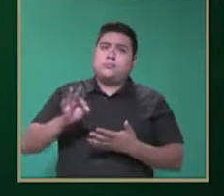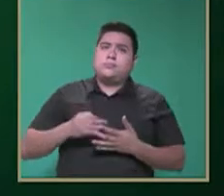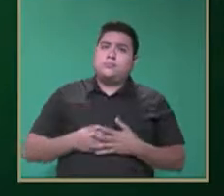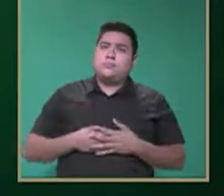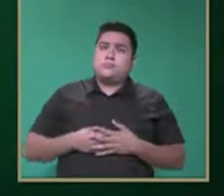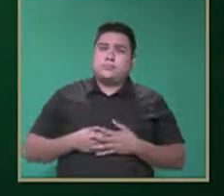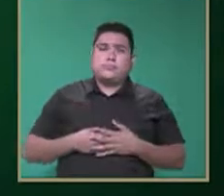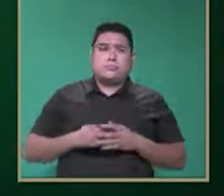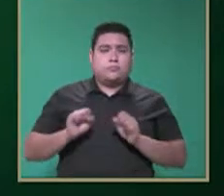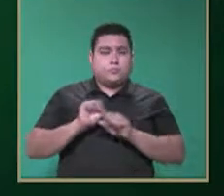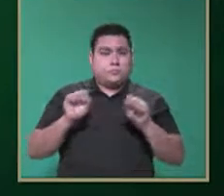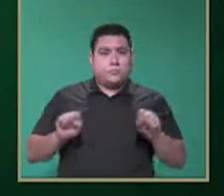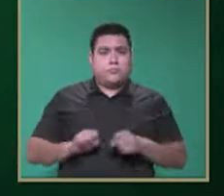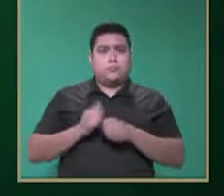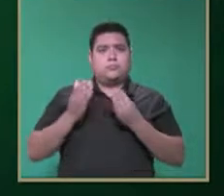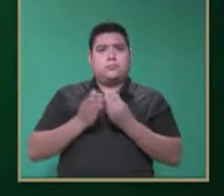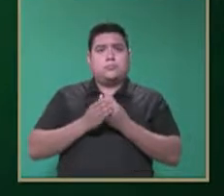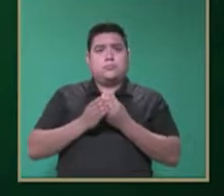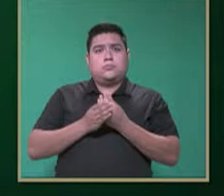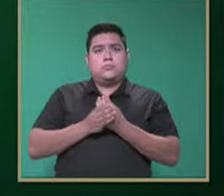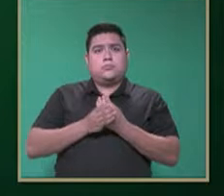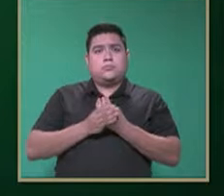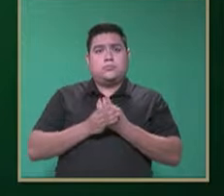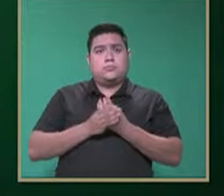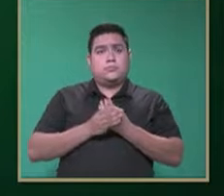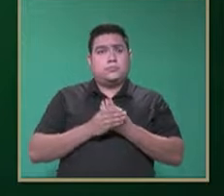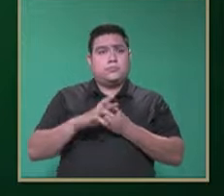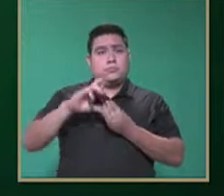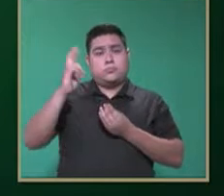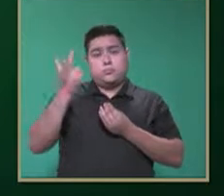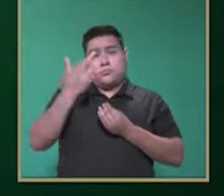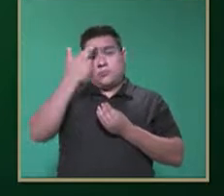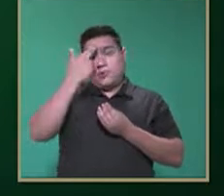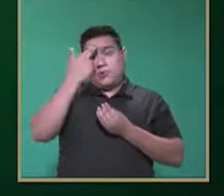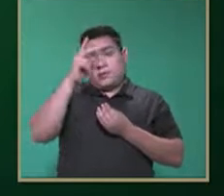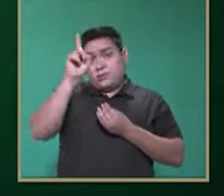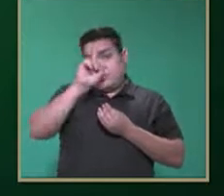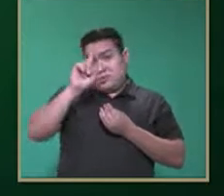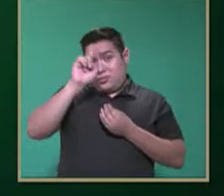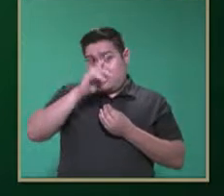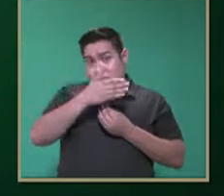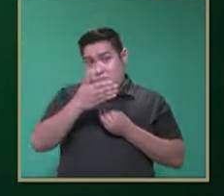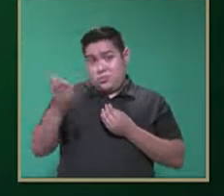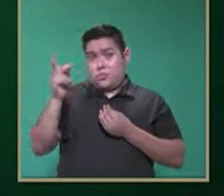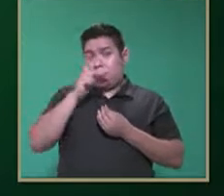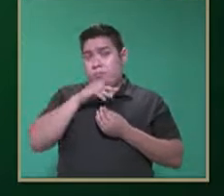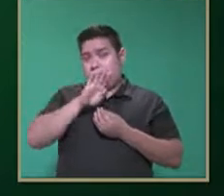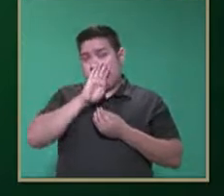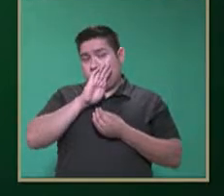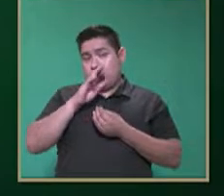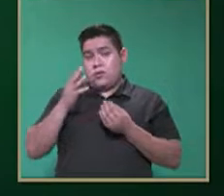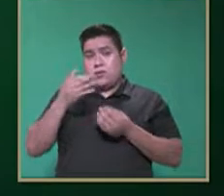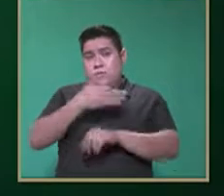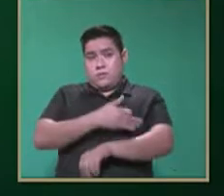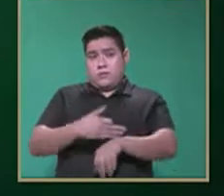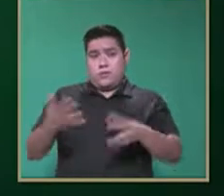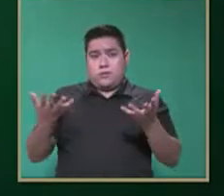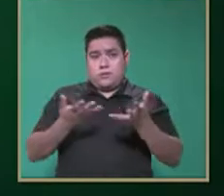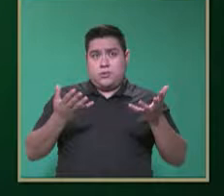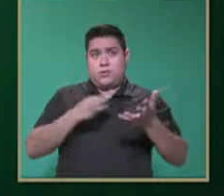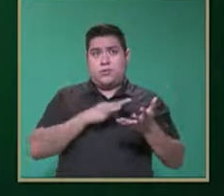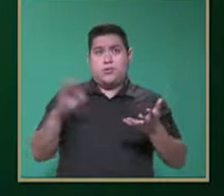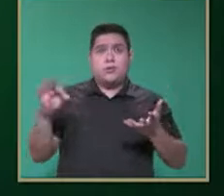en un salón de clases. Recordemos que estos consejos también los pueden tomar en cuenta los padres de familia. El